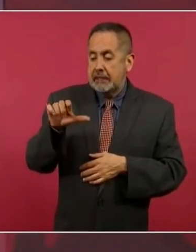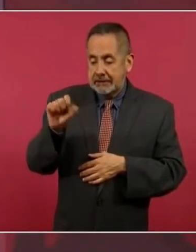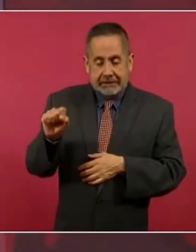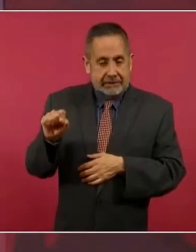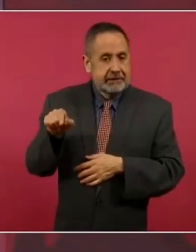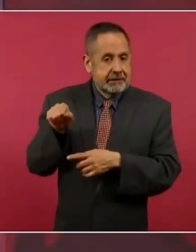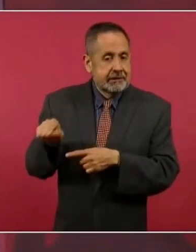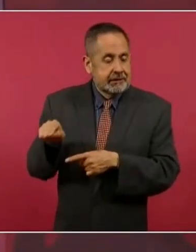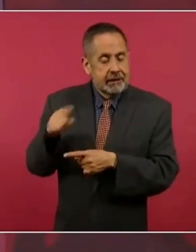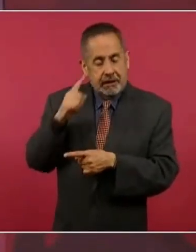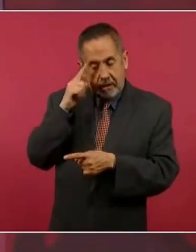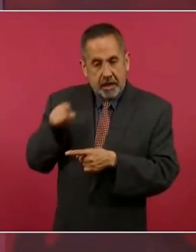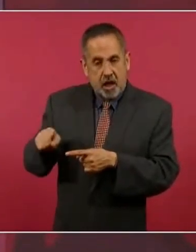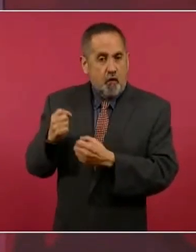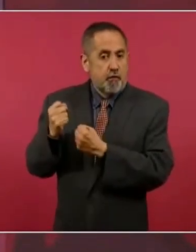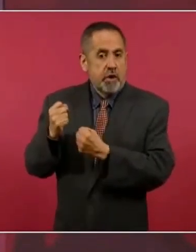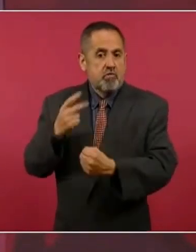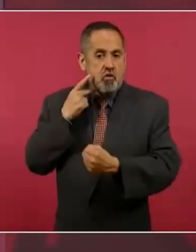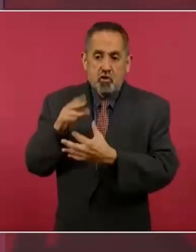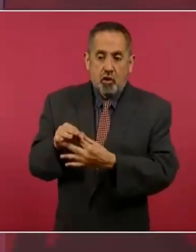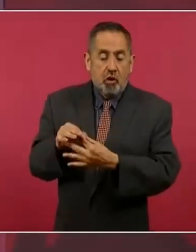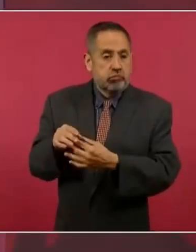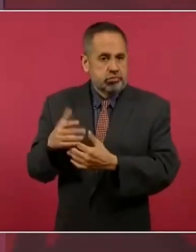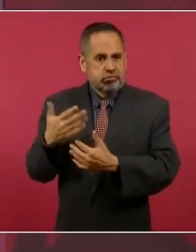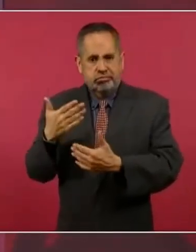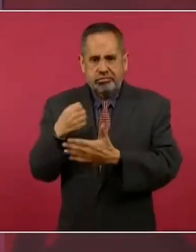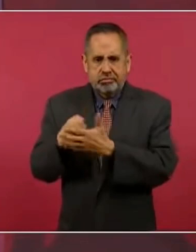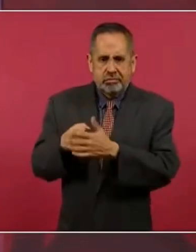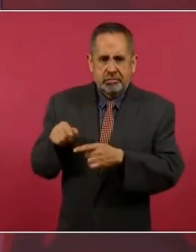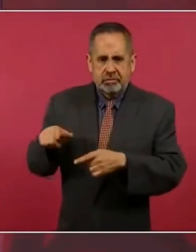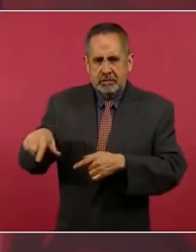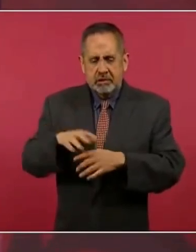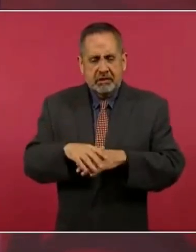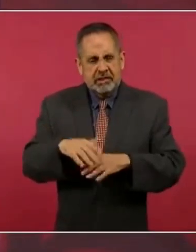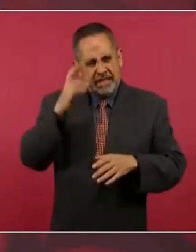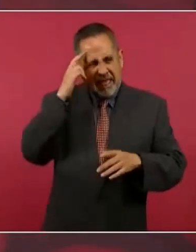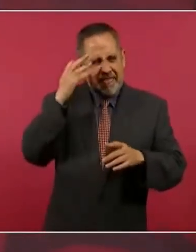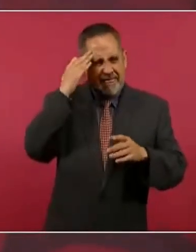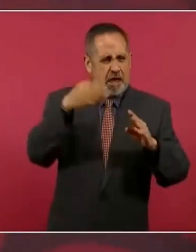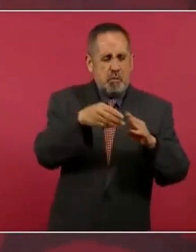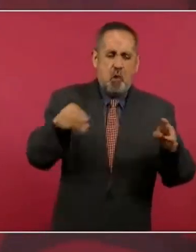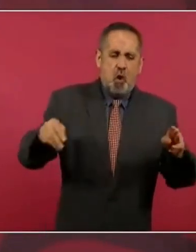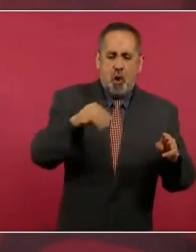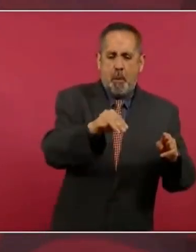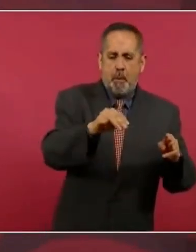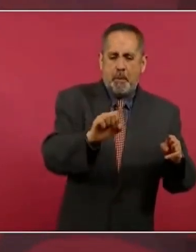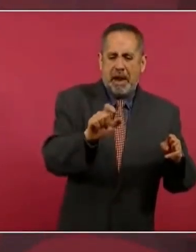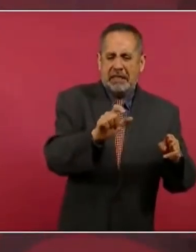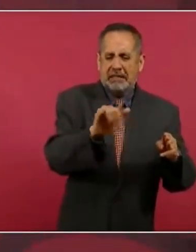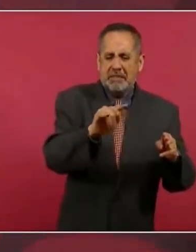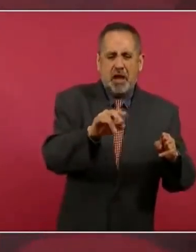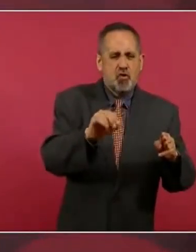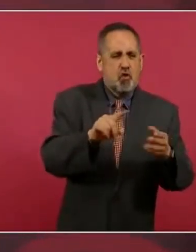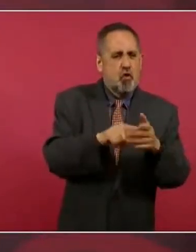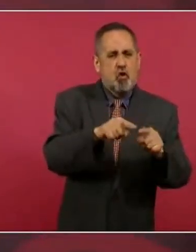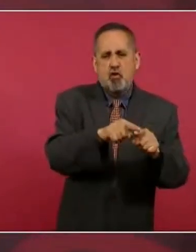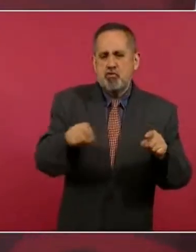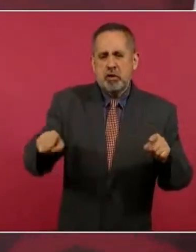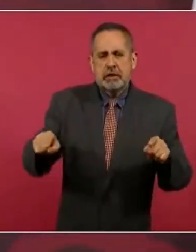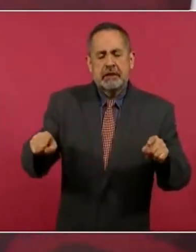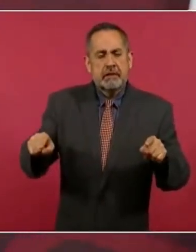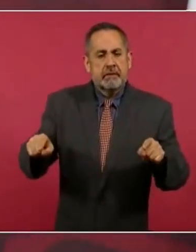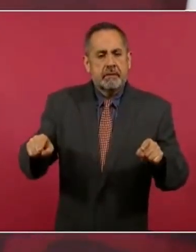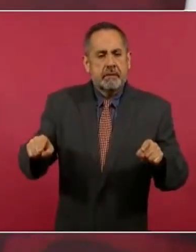que era el hombre fuerte y por eso lo del maximato porque él tuvo que ver con